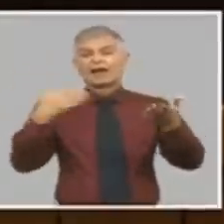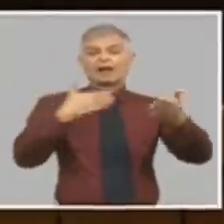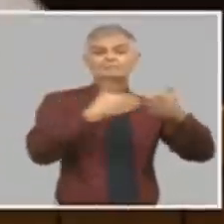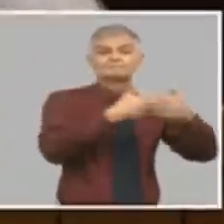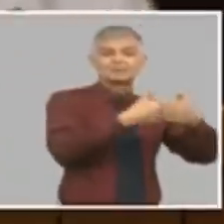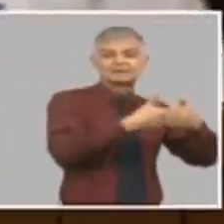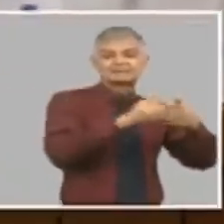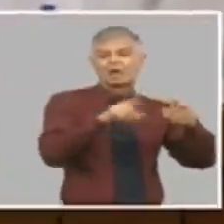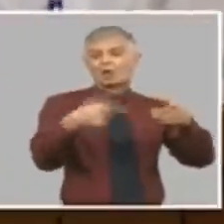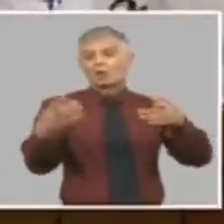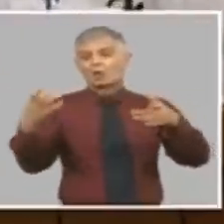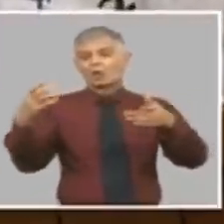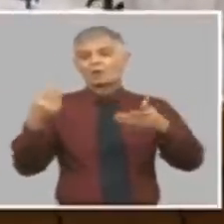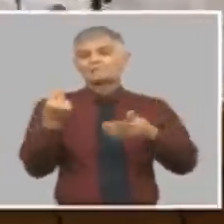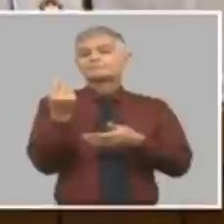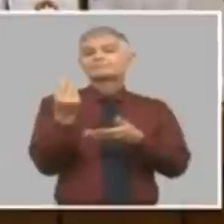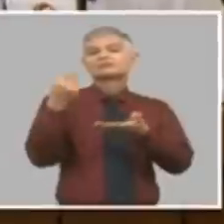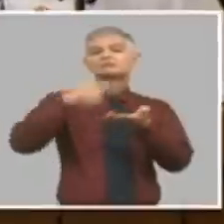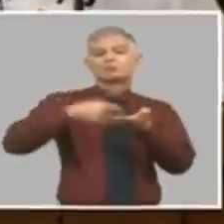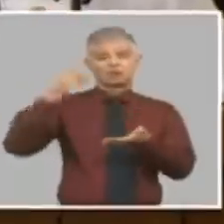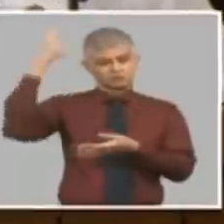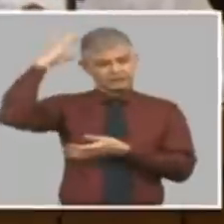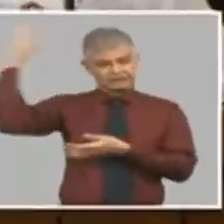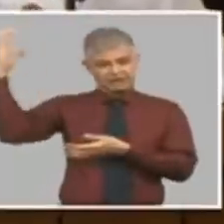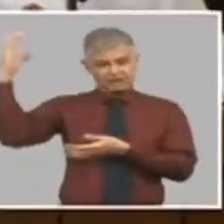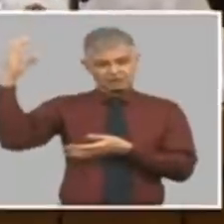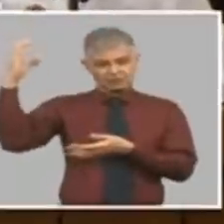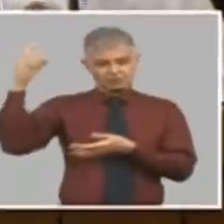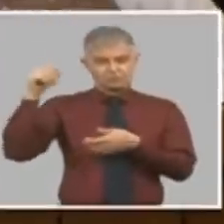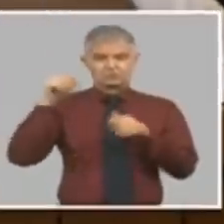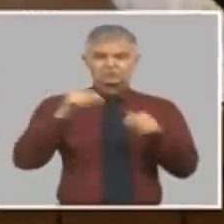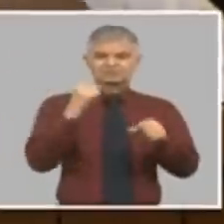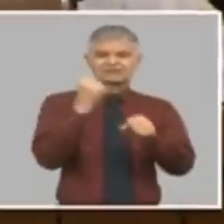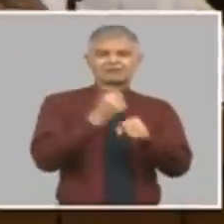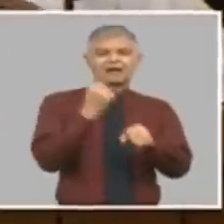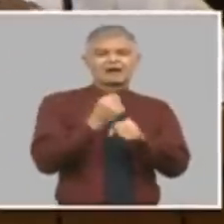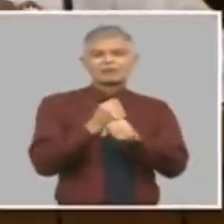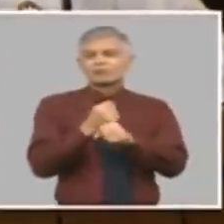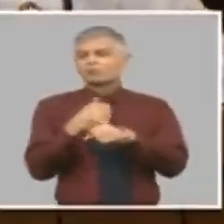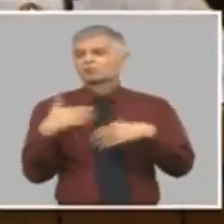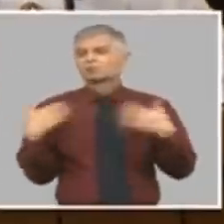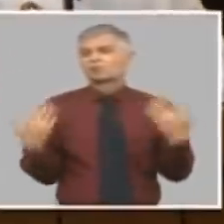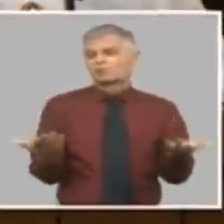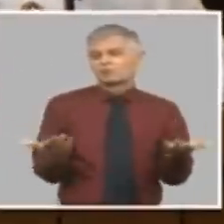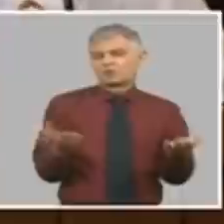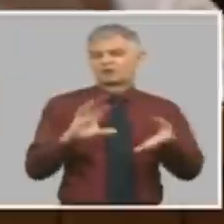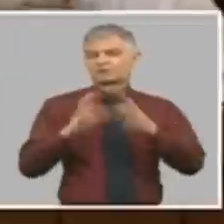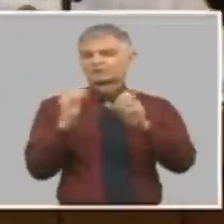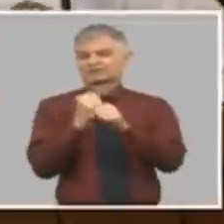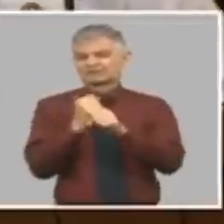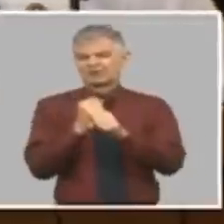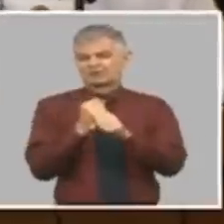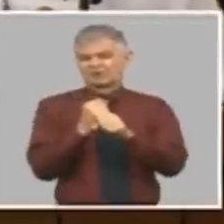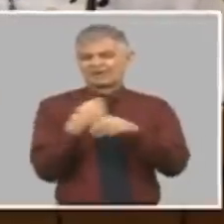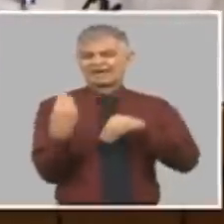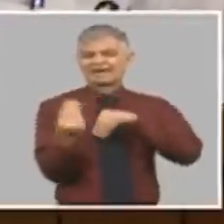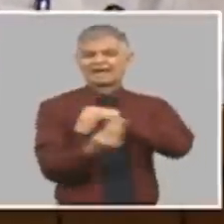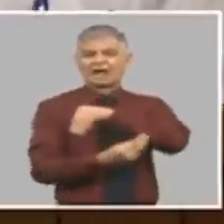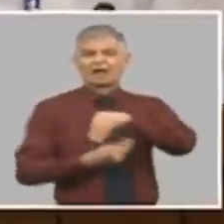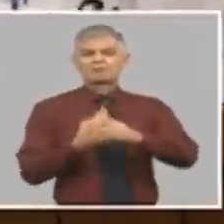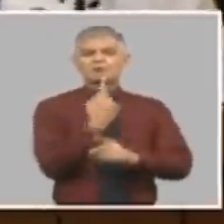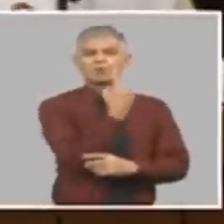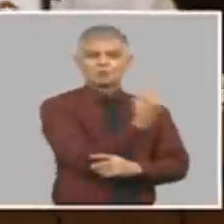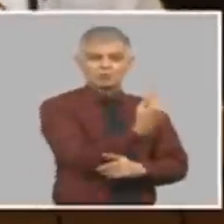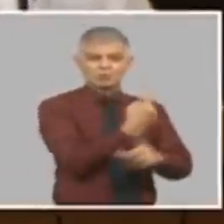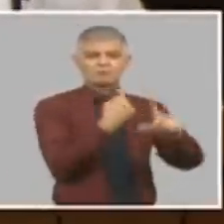trabajamos en un ambiente de un circuito monetario donde el tipo de cambio implícito es uno por